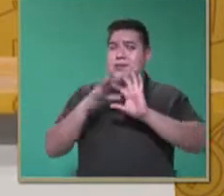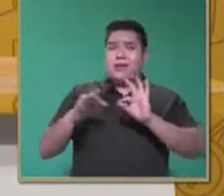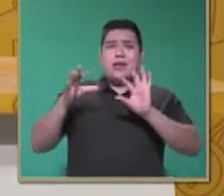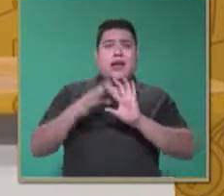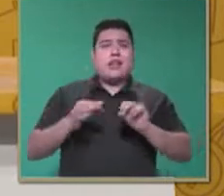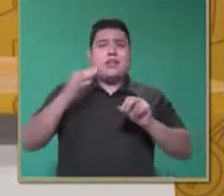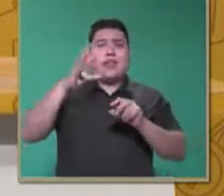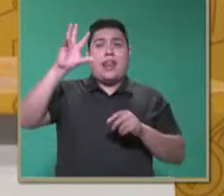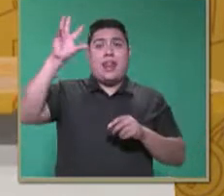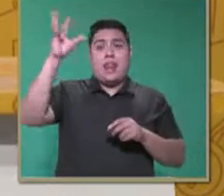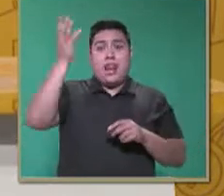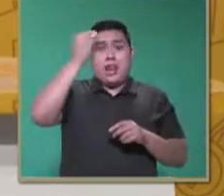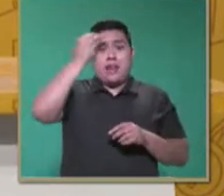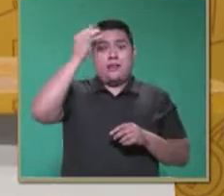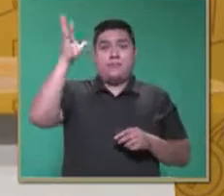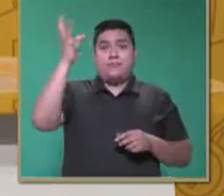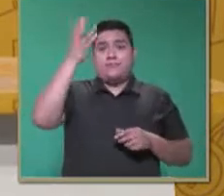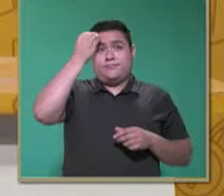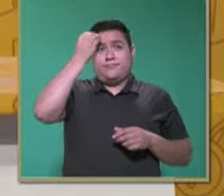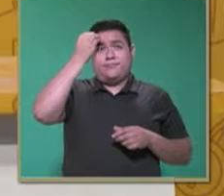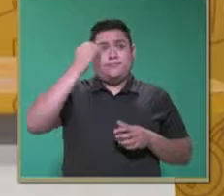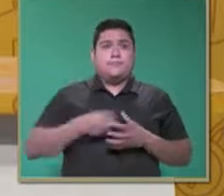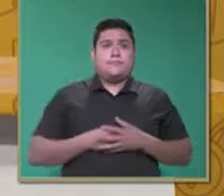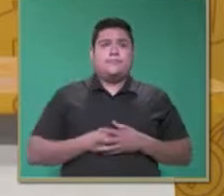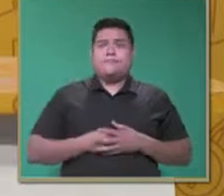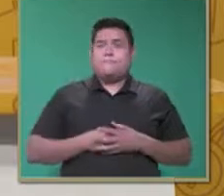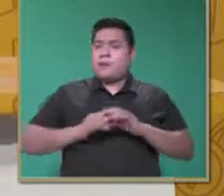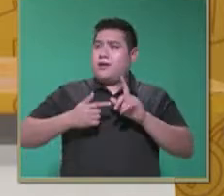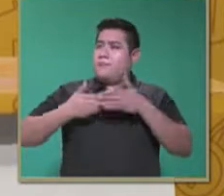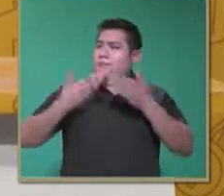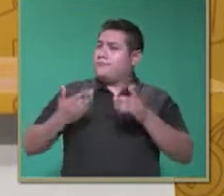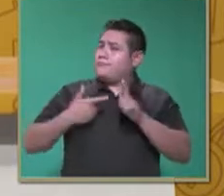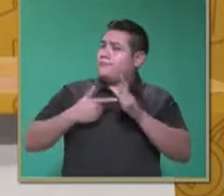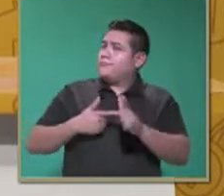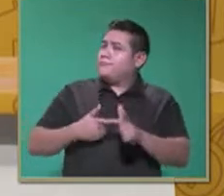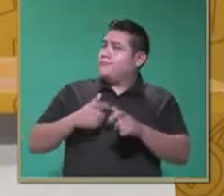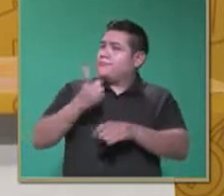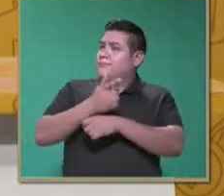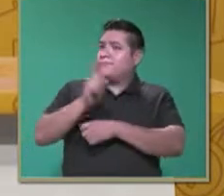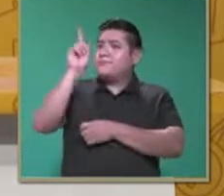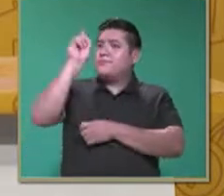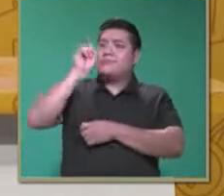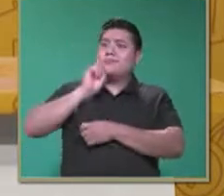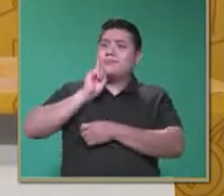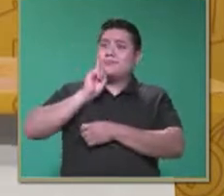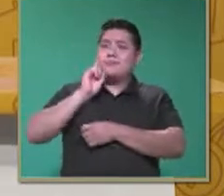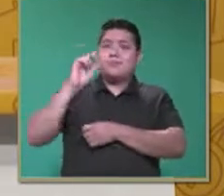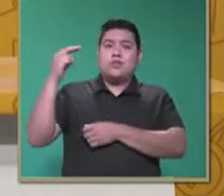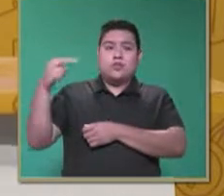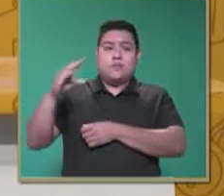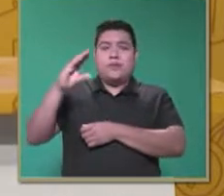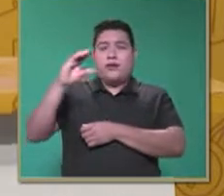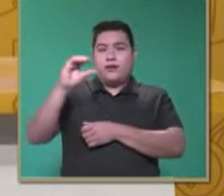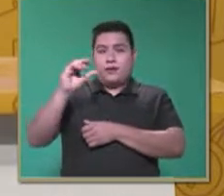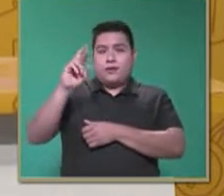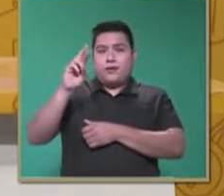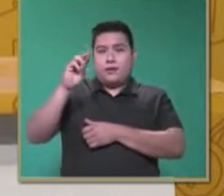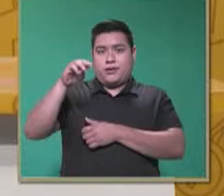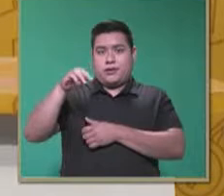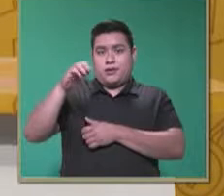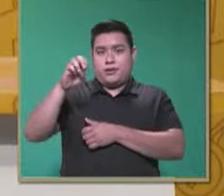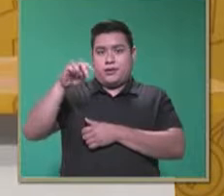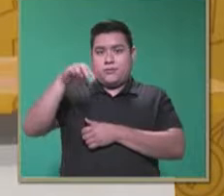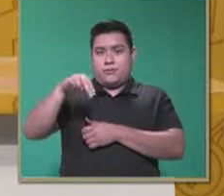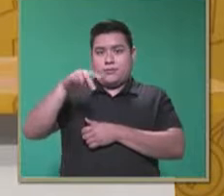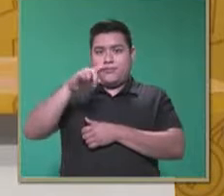trastorno del espectro autista. Y a continuación, la licenciada Carmen Janet Valdés Guzmán nos va a